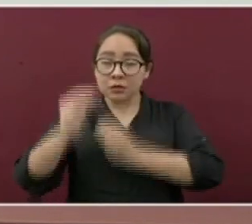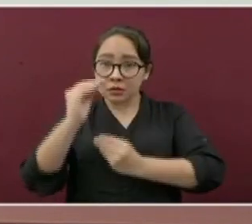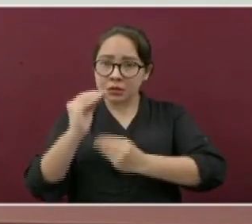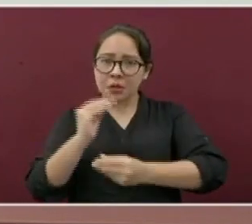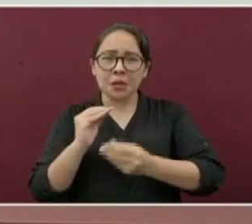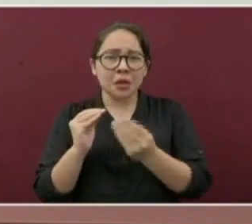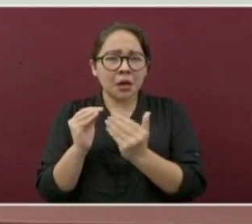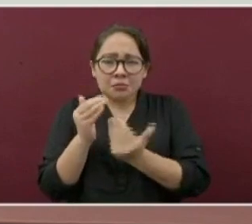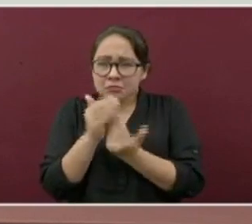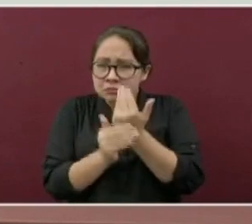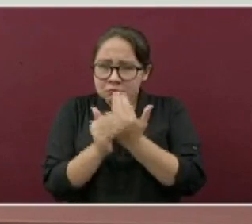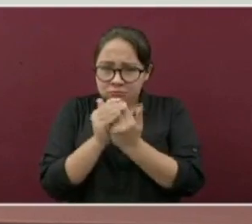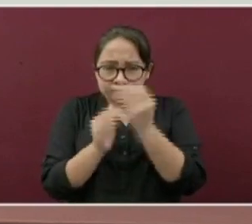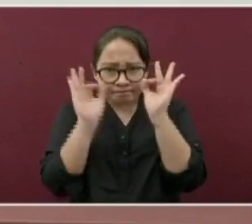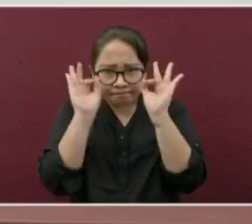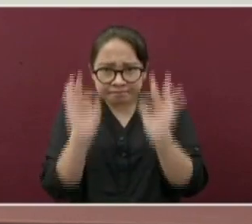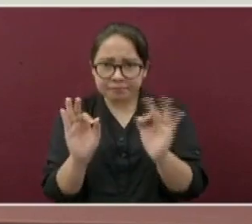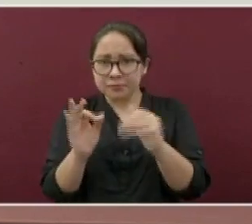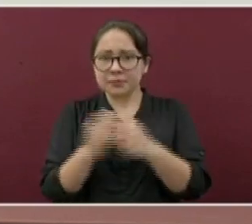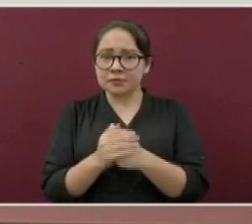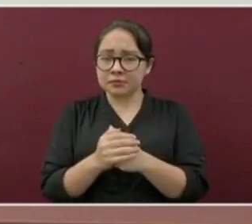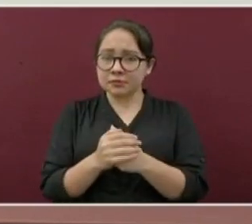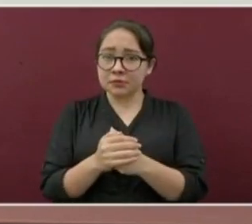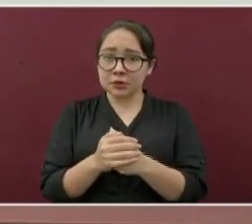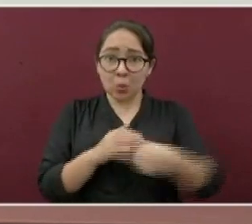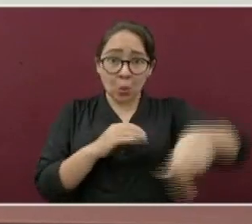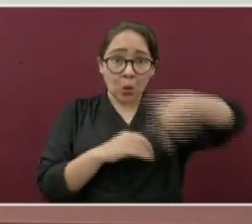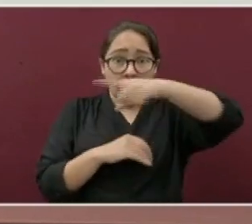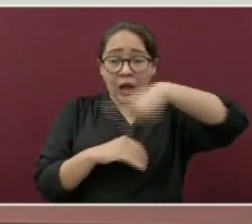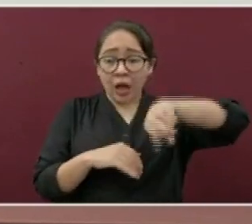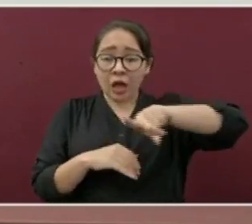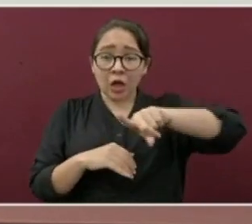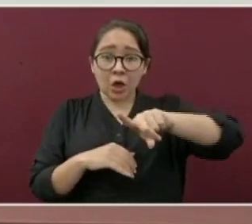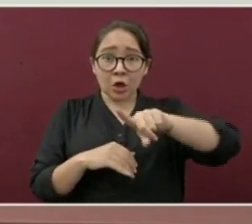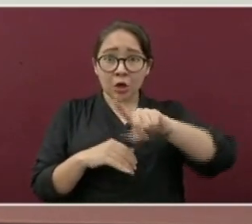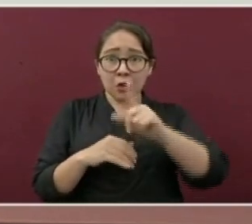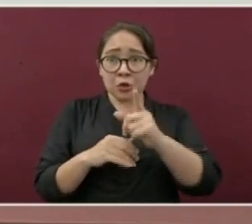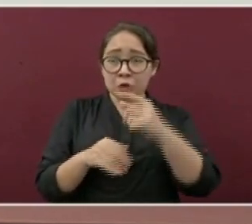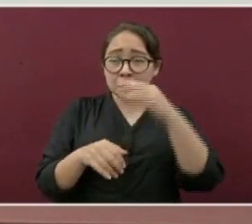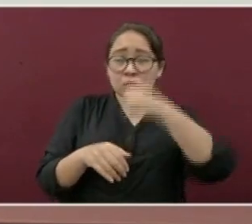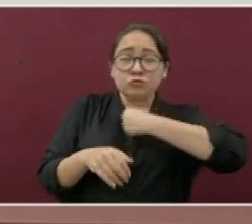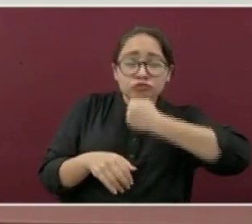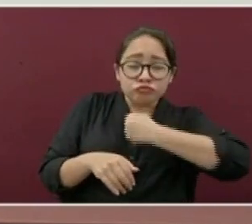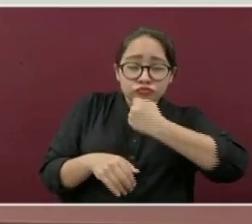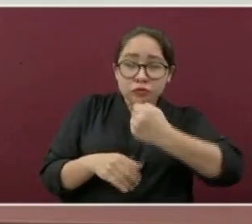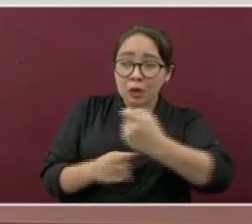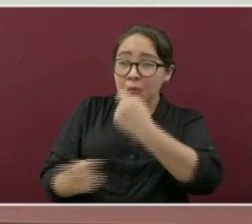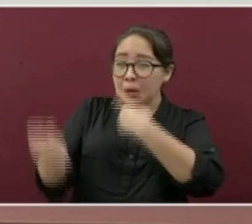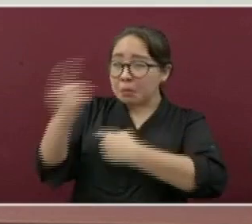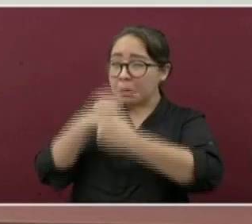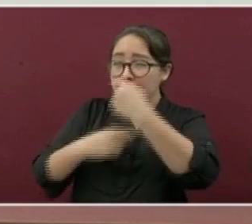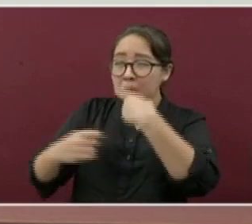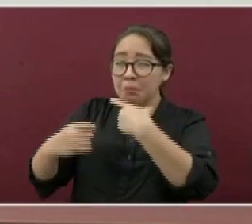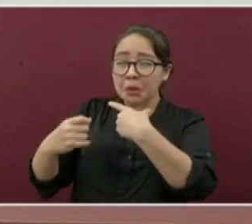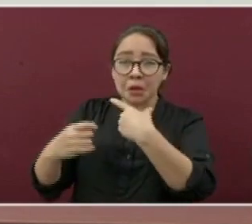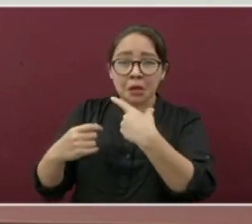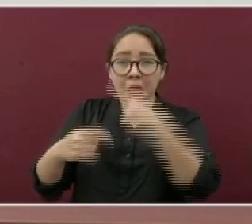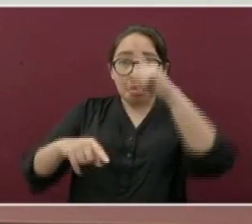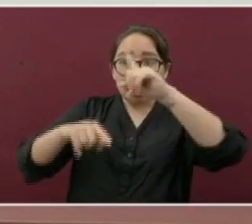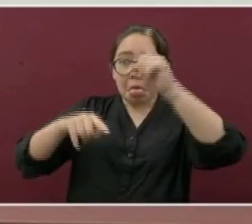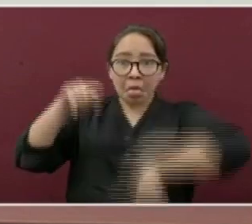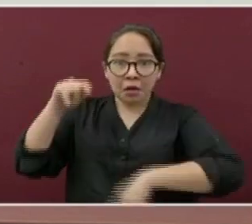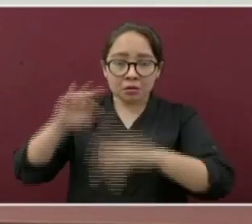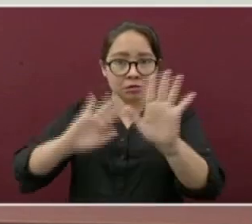desayunaditos. Además, no deben suspender su tratamiento que actualmente están llevando.